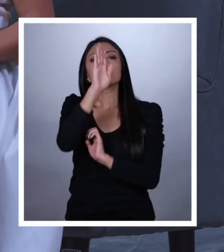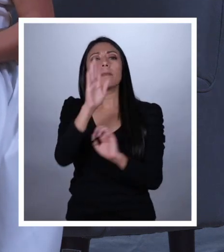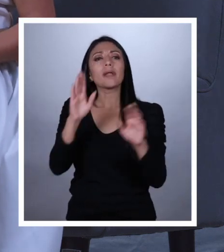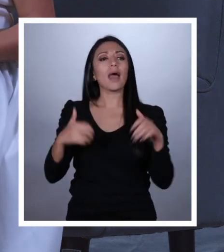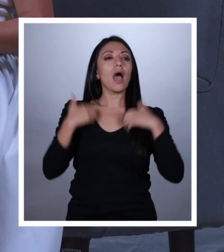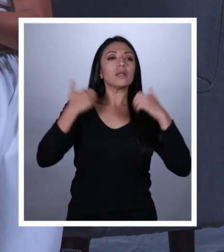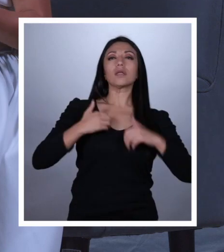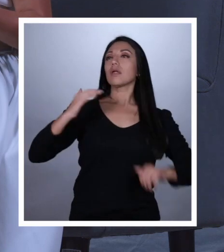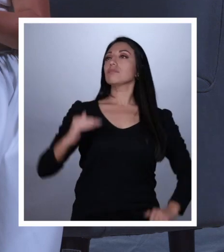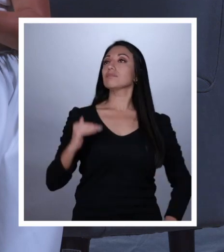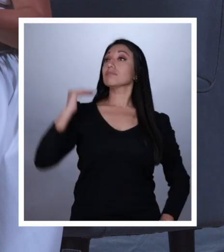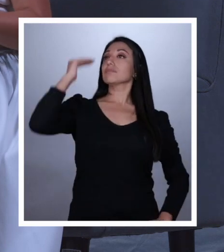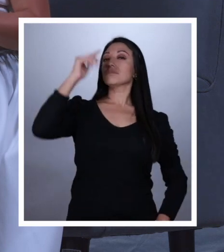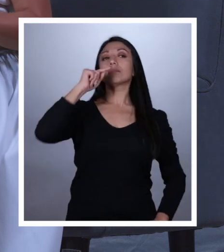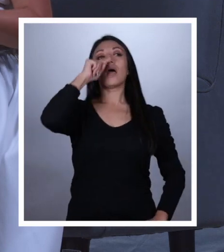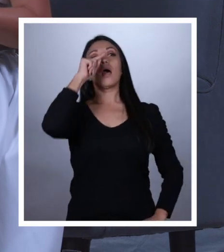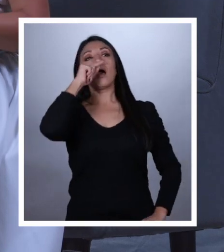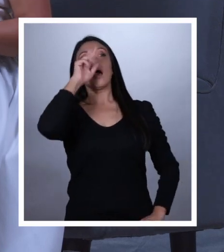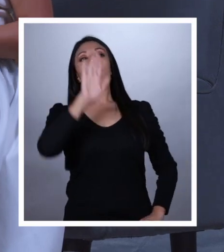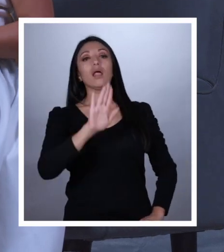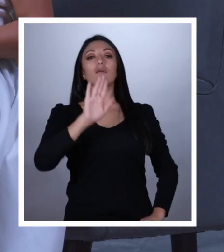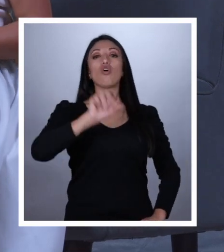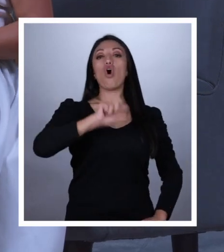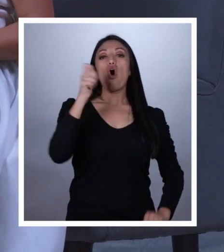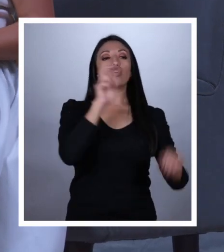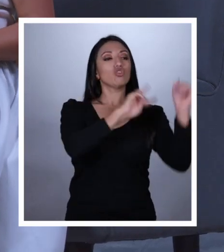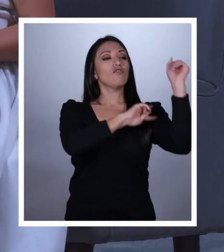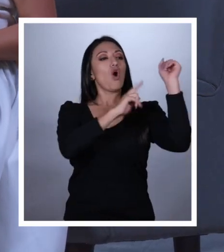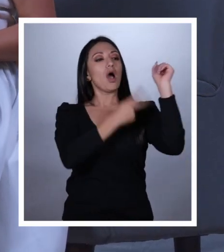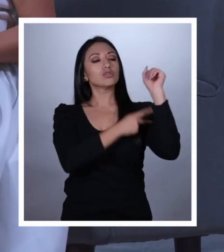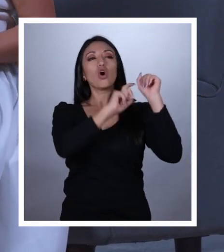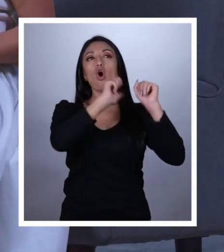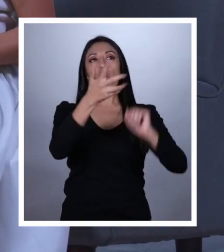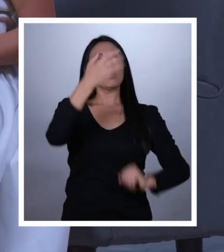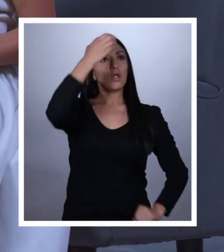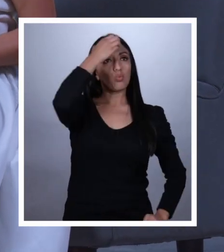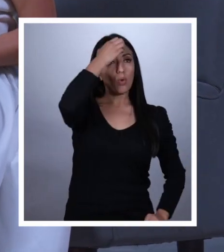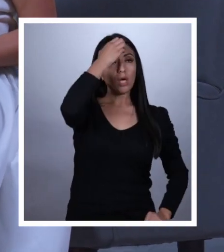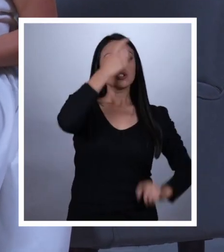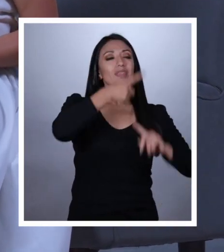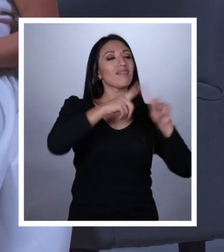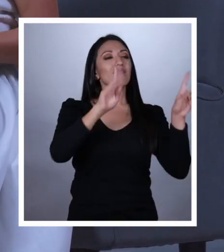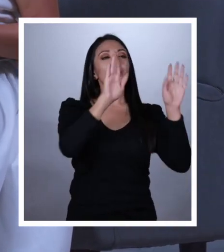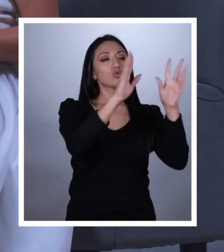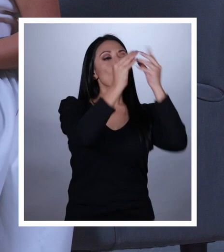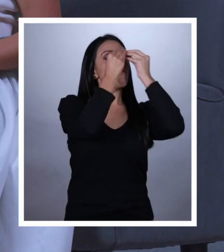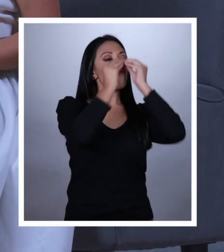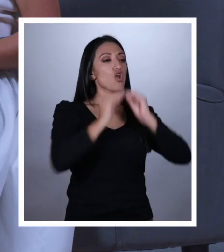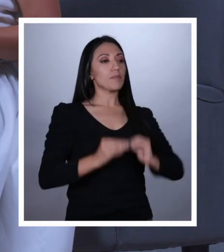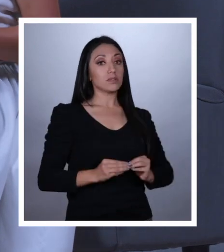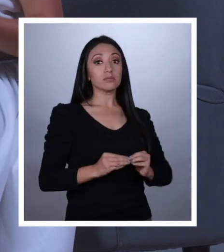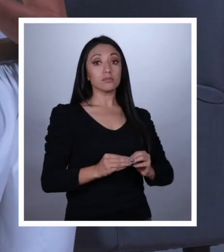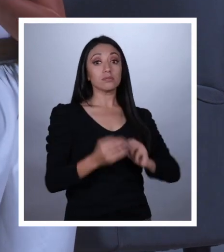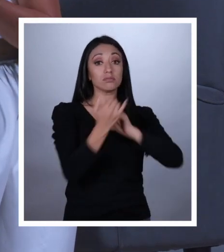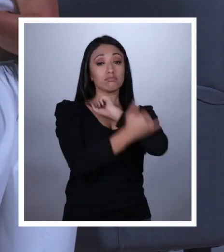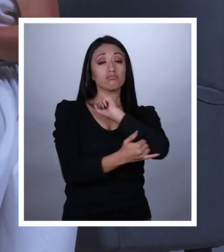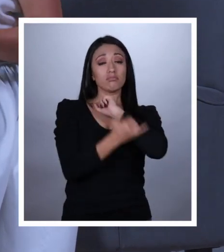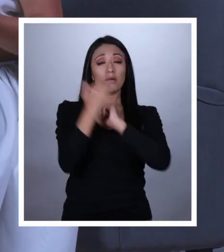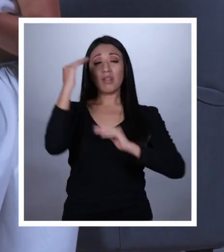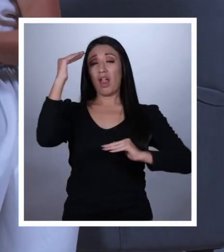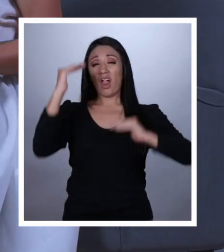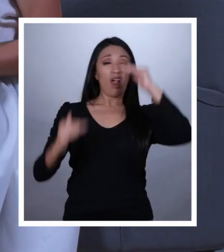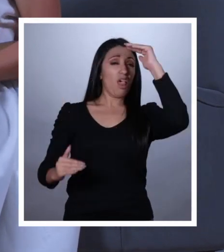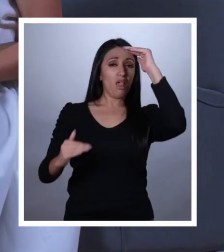de círculos sociales más elevados, con otro tipo de educación y realidades muy opuestas. Sobre todo en países con